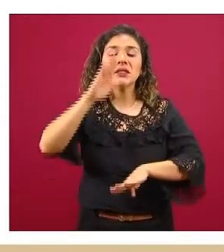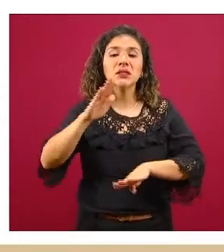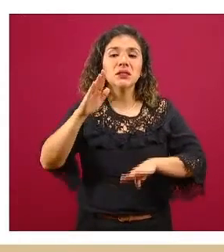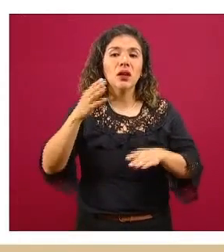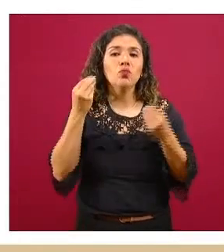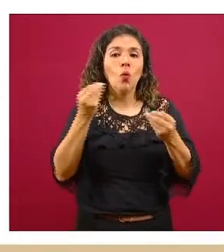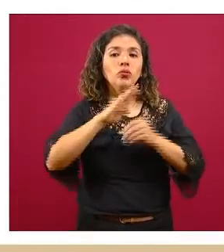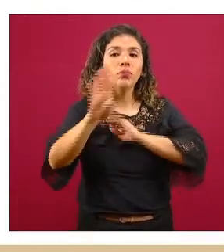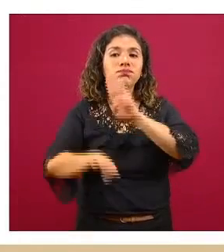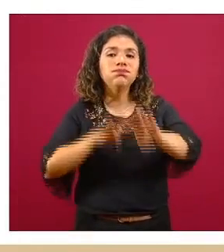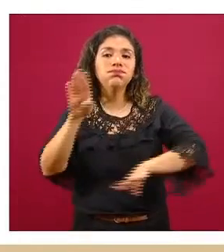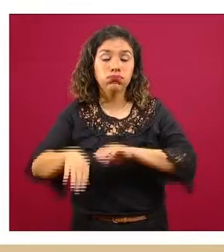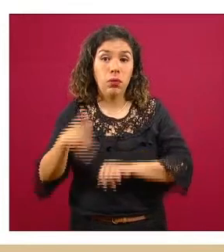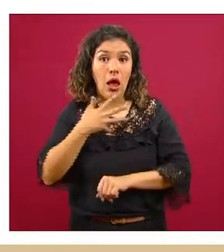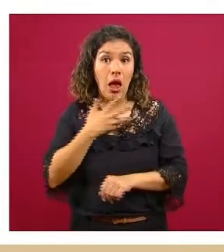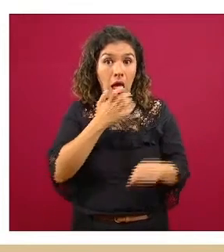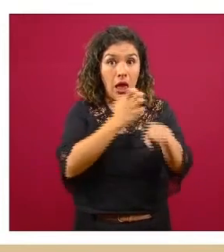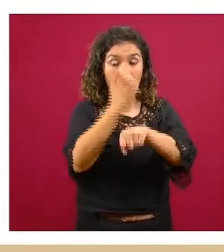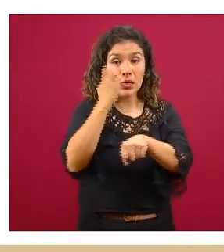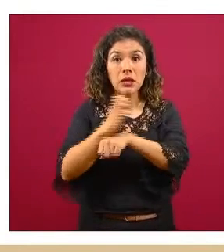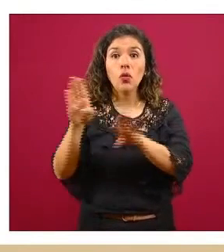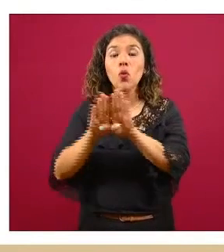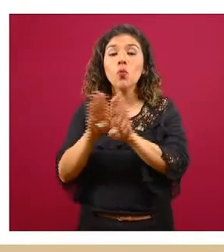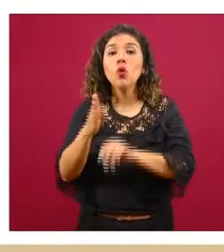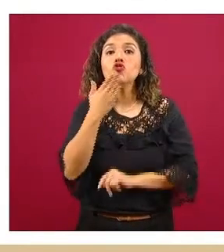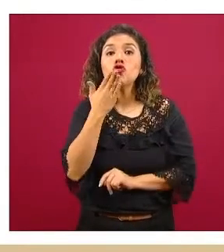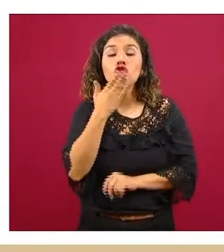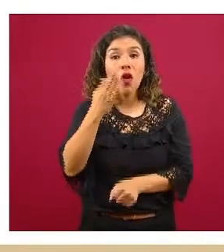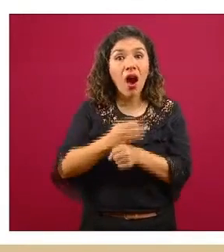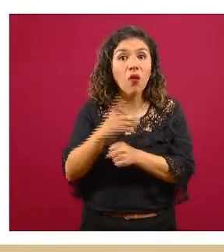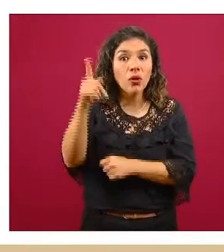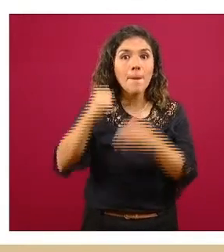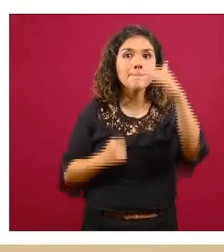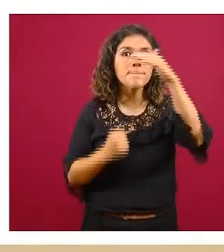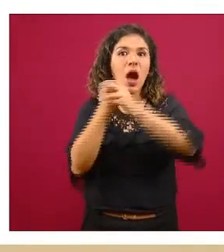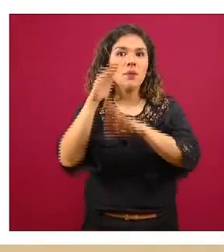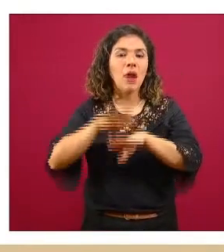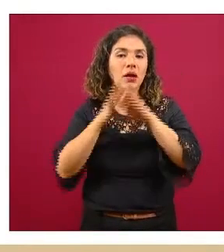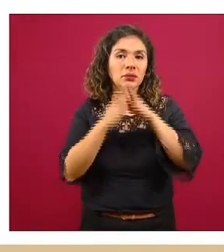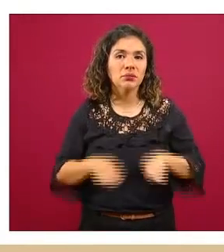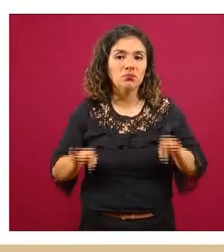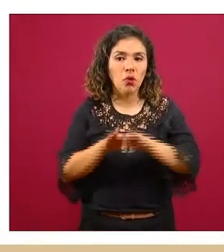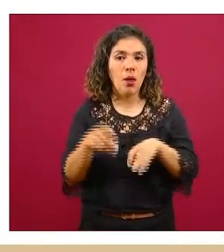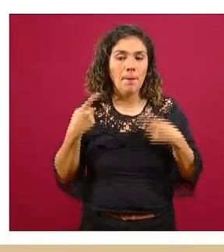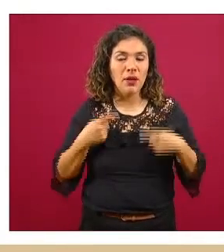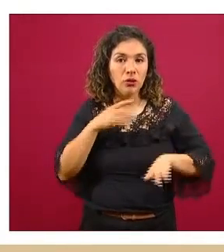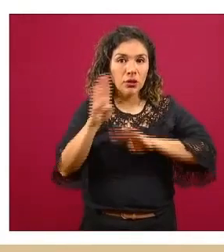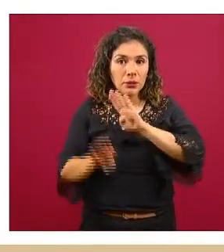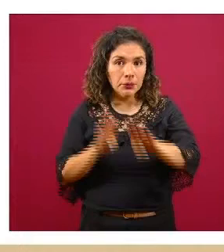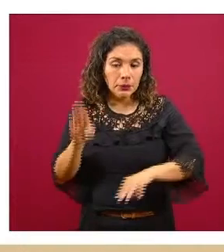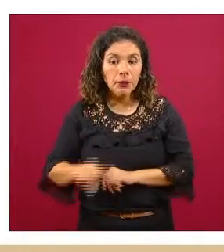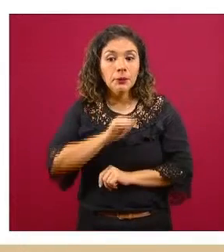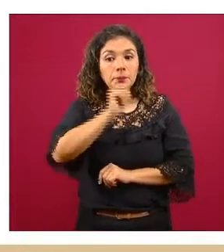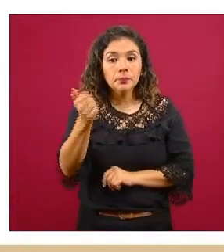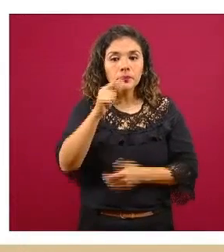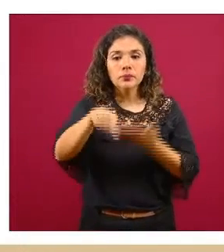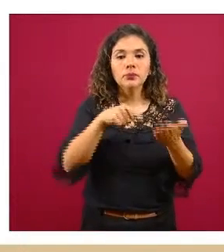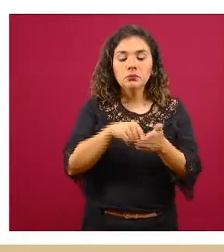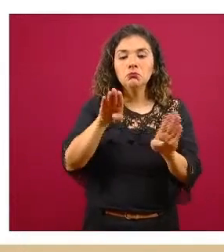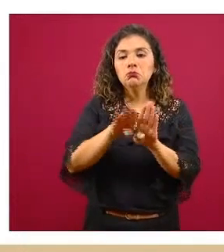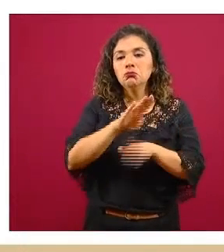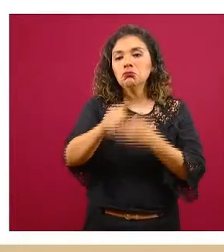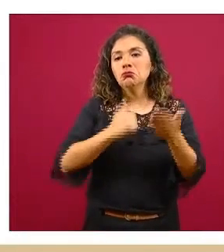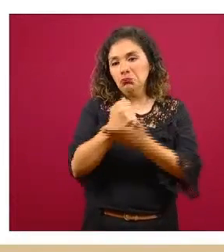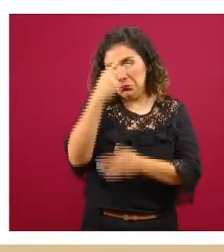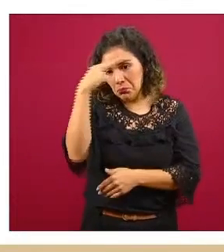y tenemos estados como puede ser Sonora que están ahorita en un componente importante de exceso y otros lugares como